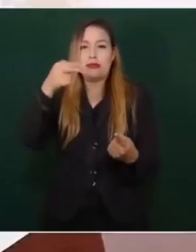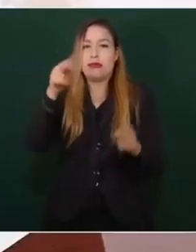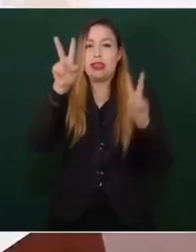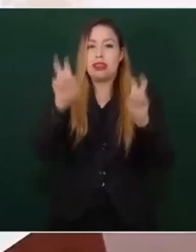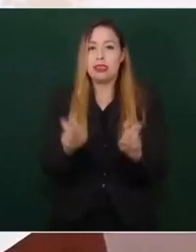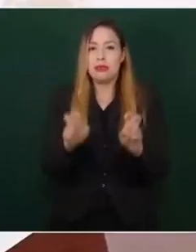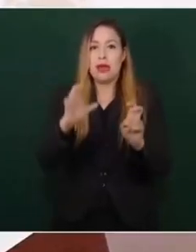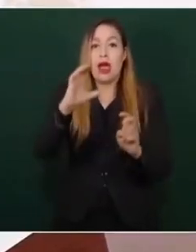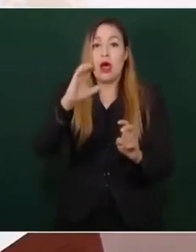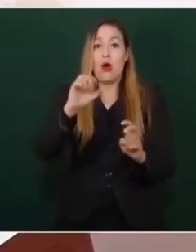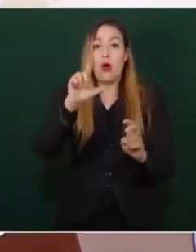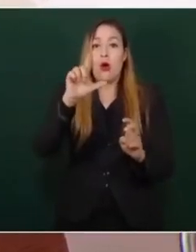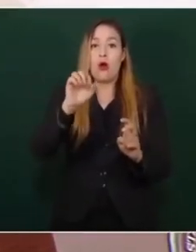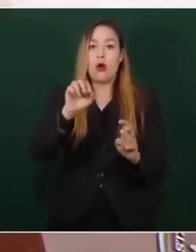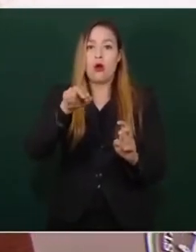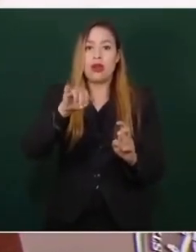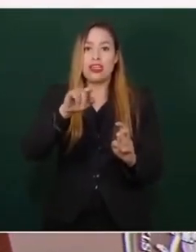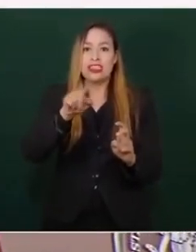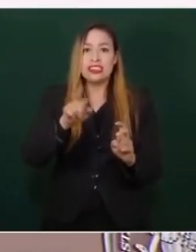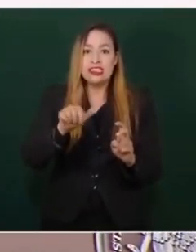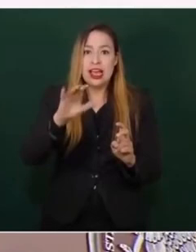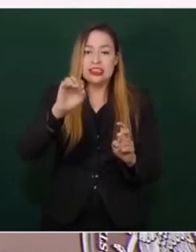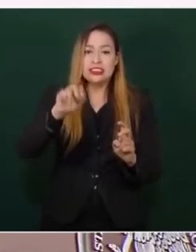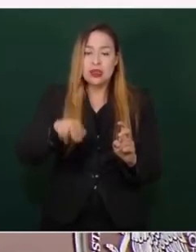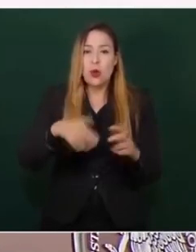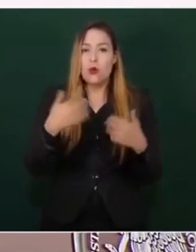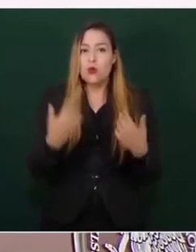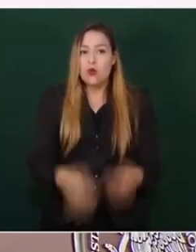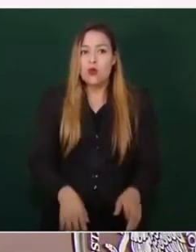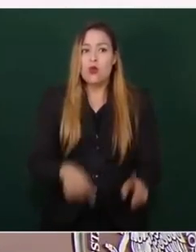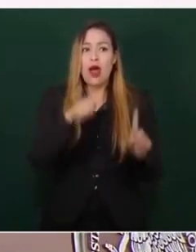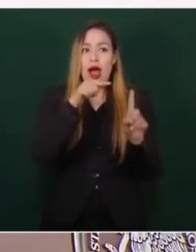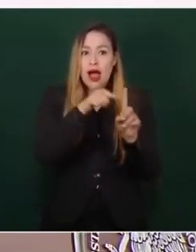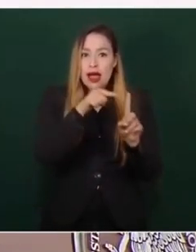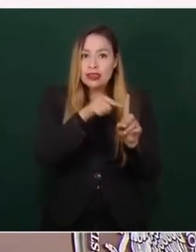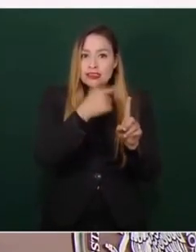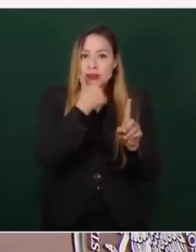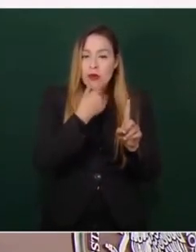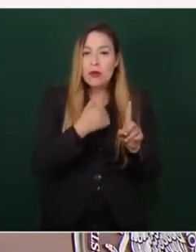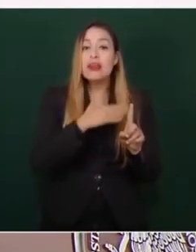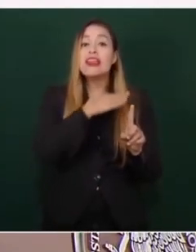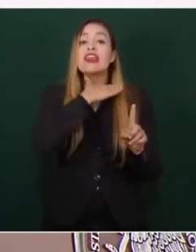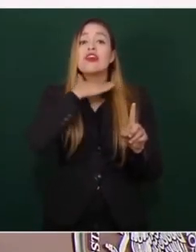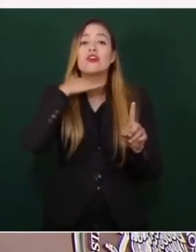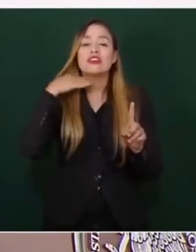No sólo lo asesinan, le cortan la cabeza y le exhiben 10 años